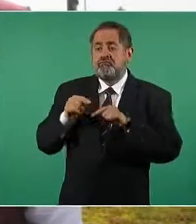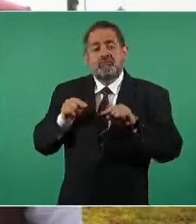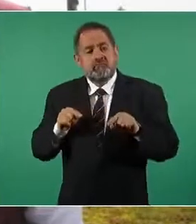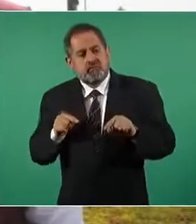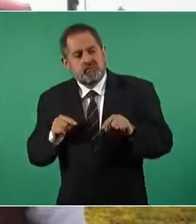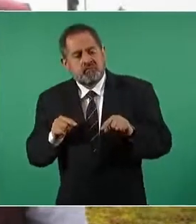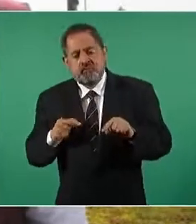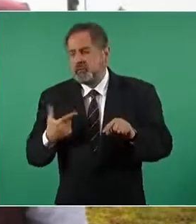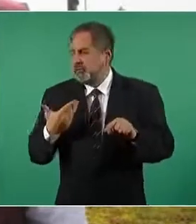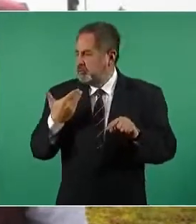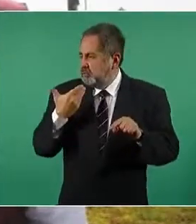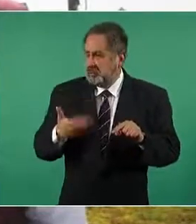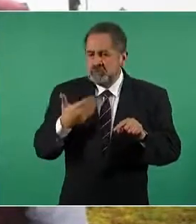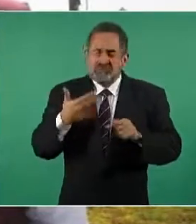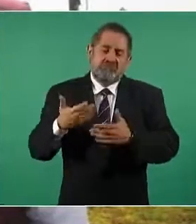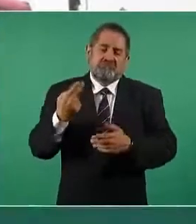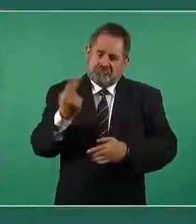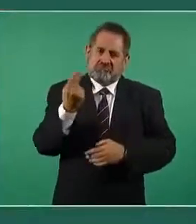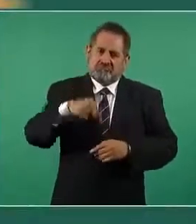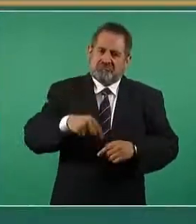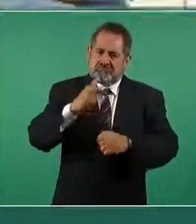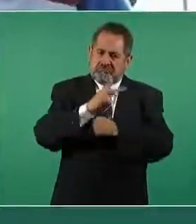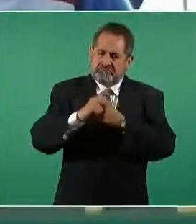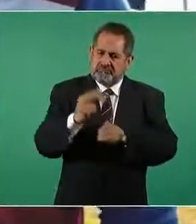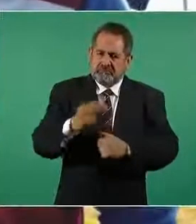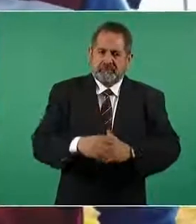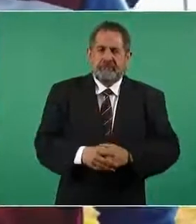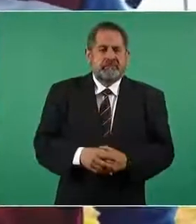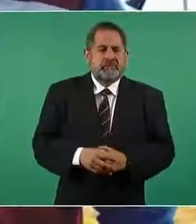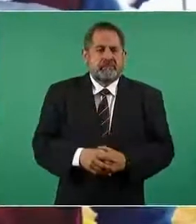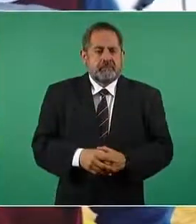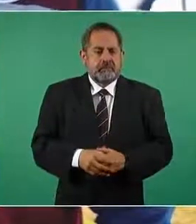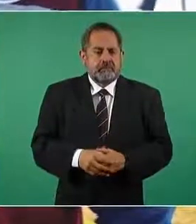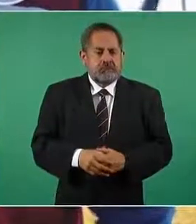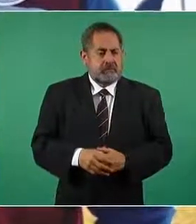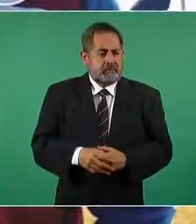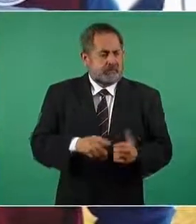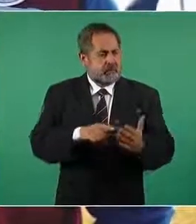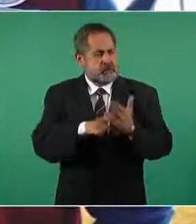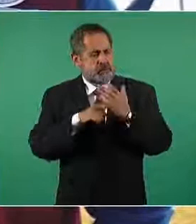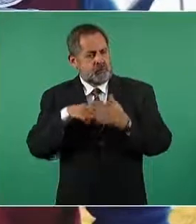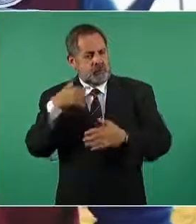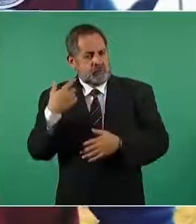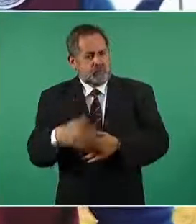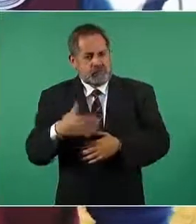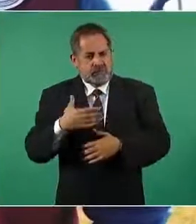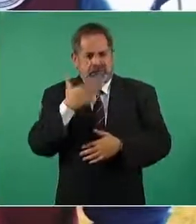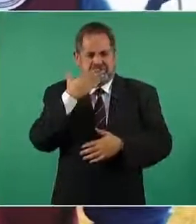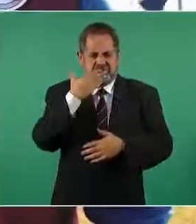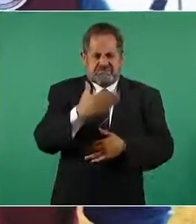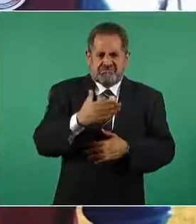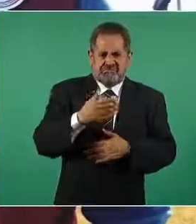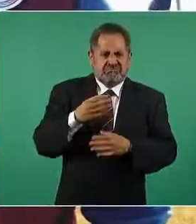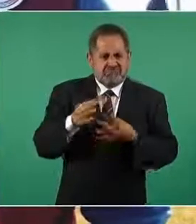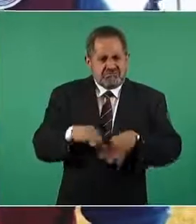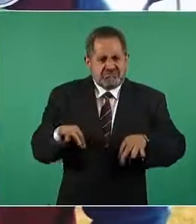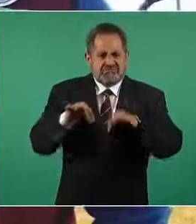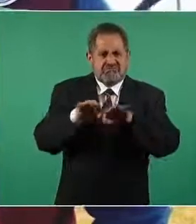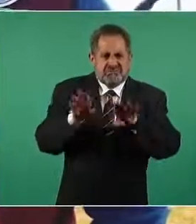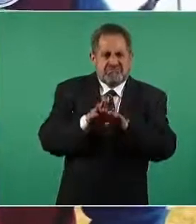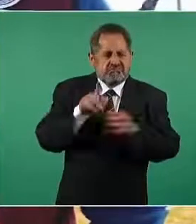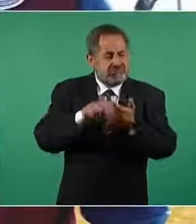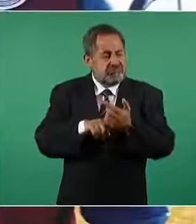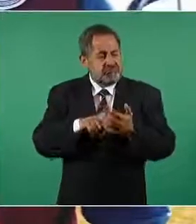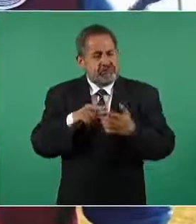hacía mucha falta a nuestro país es un ejemplo creo que ahora en este país de un proyecto tan importante donde